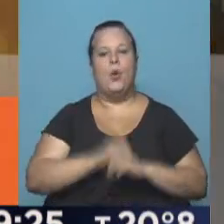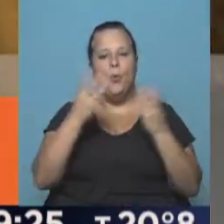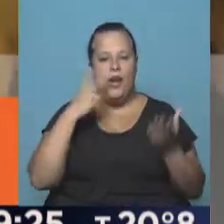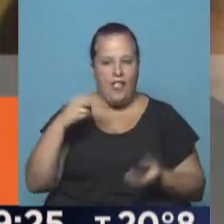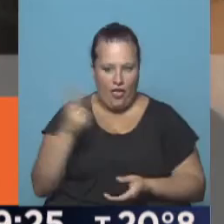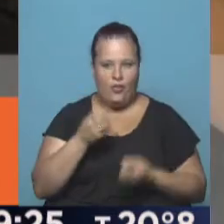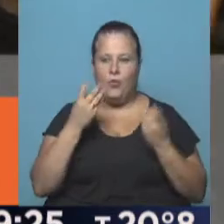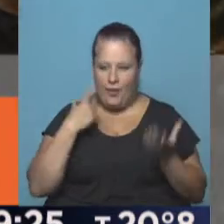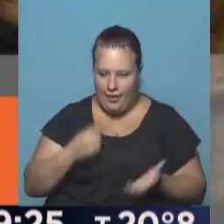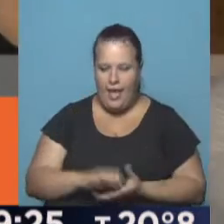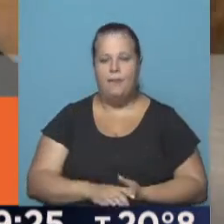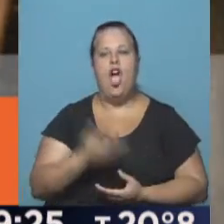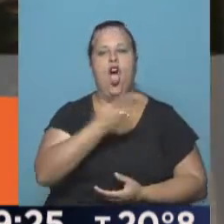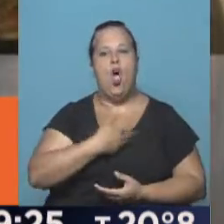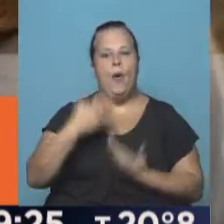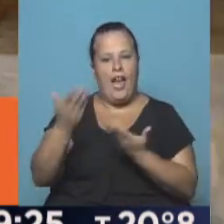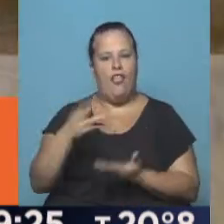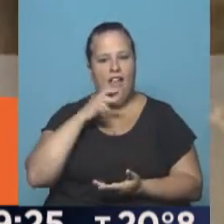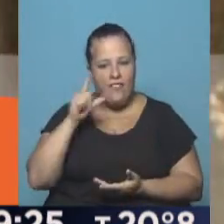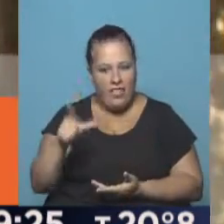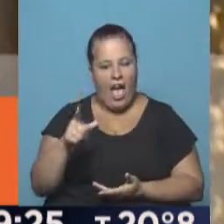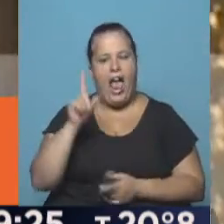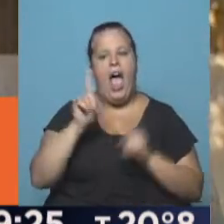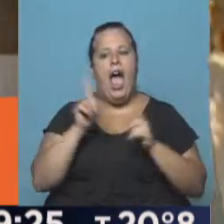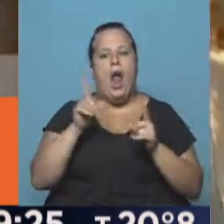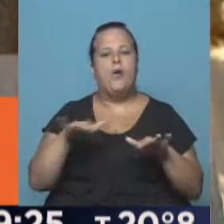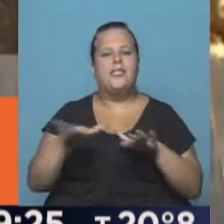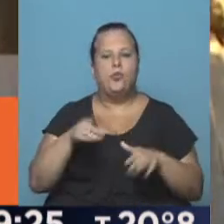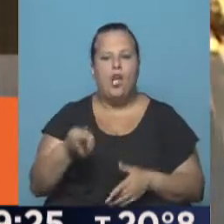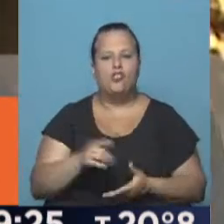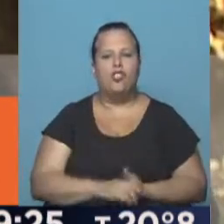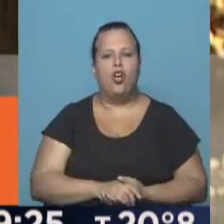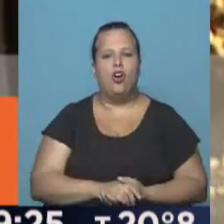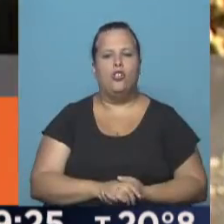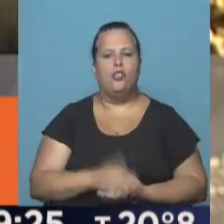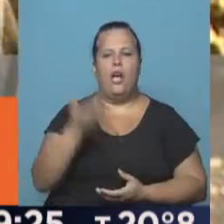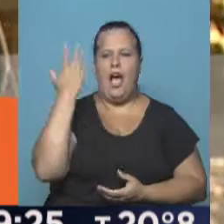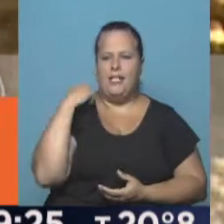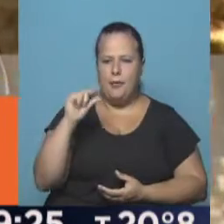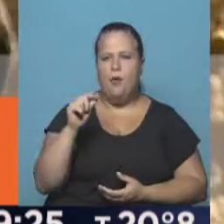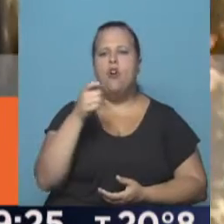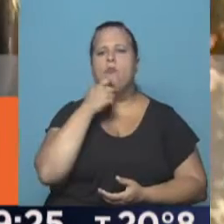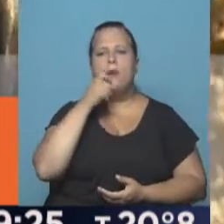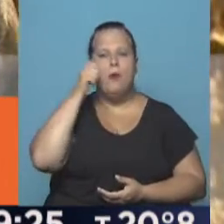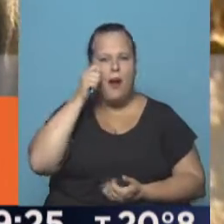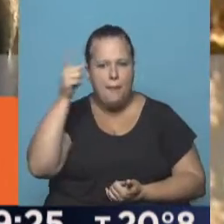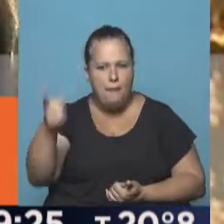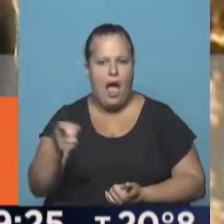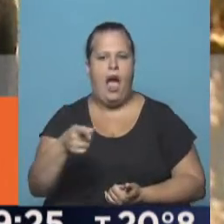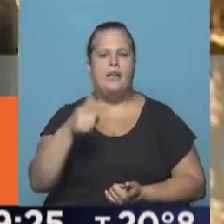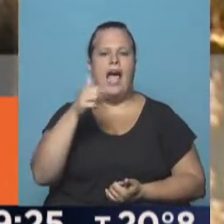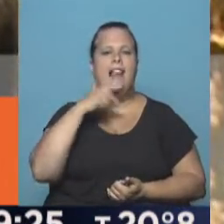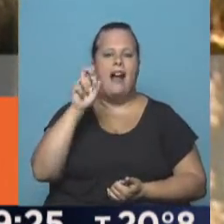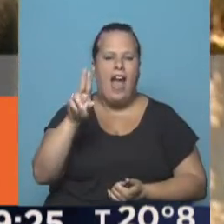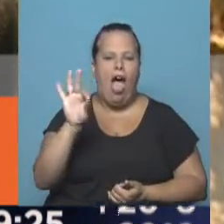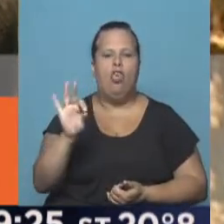días a los dos. día. A la gobernadora, algunos hechos que se han dado en los últimos días, por ejemplo, lo de Mar del Plata, el Club Alvarado,